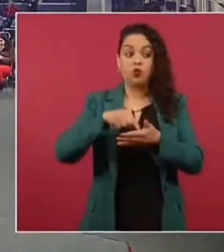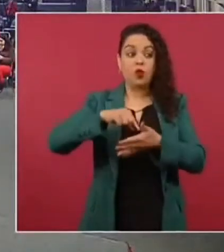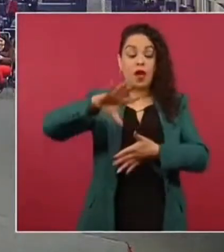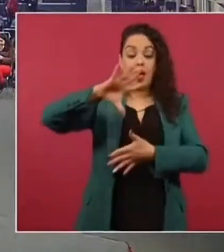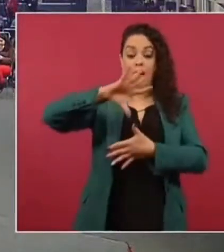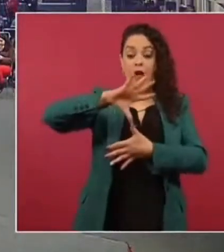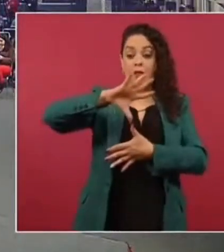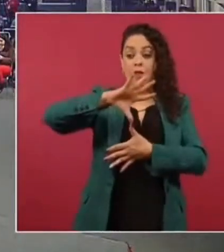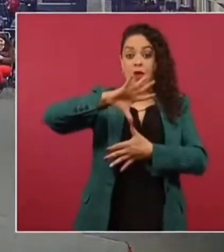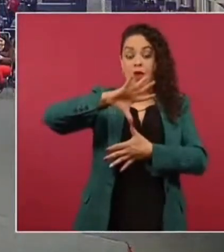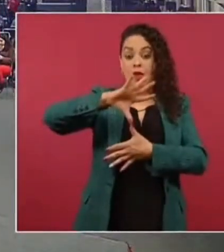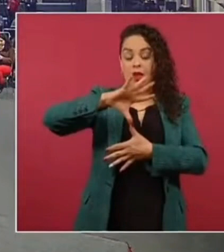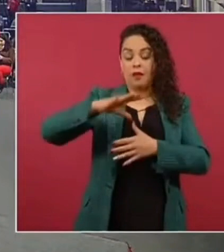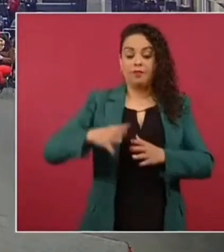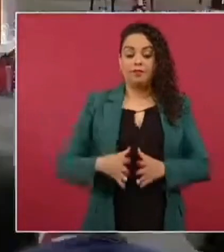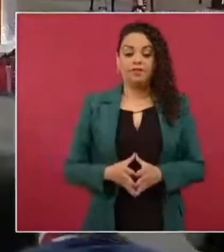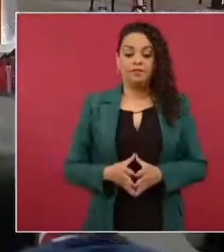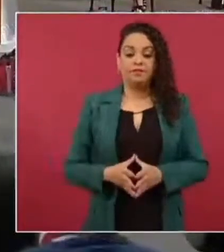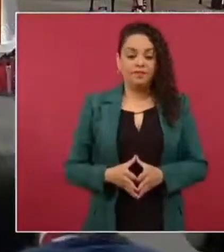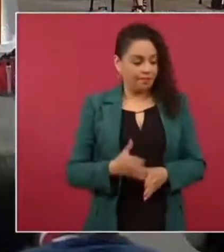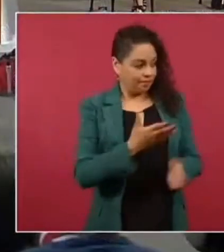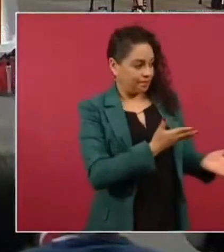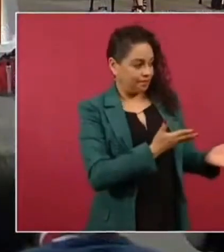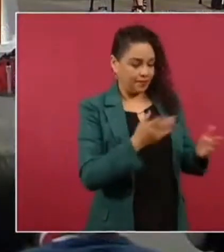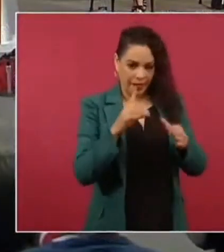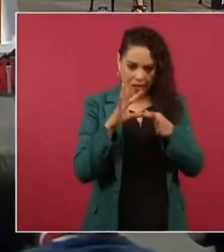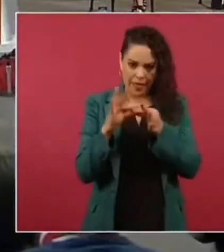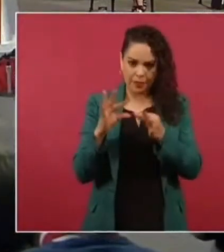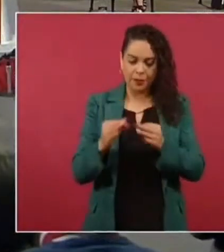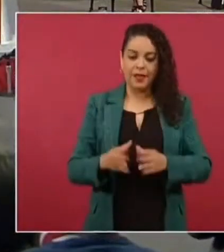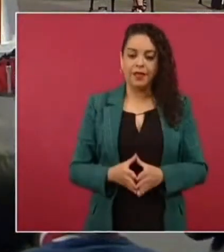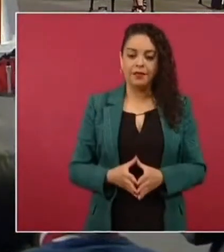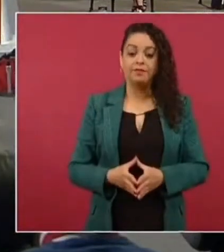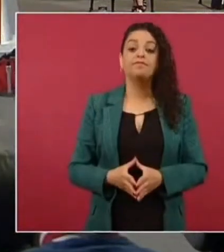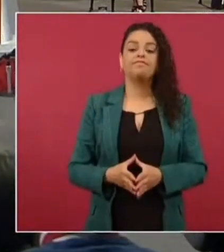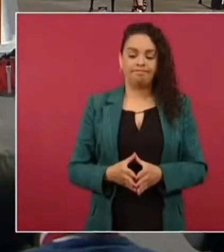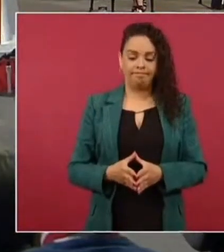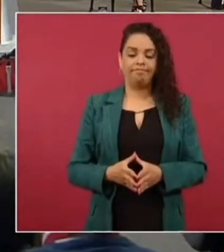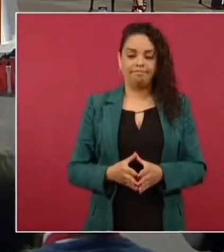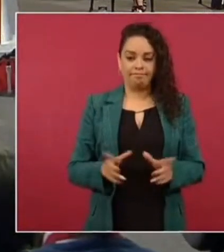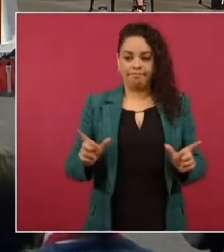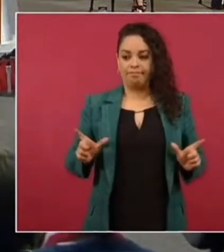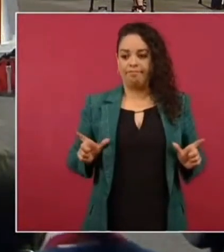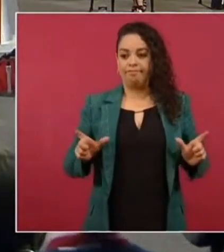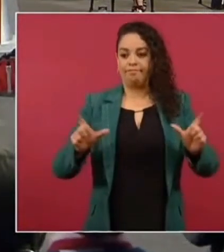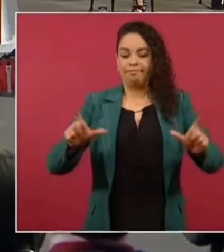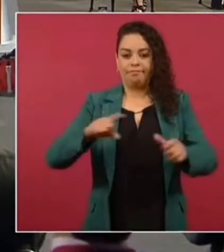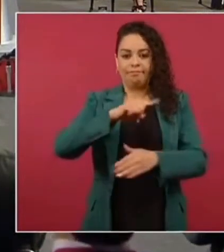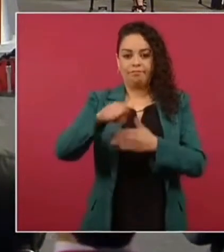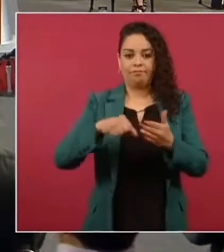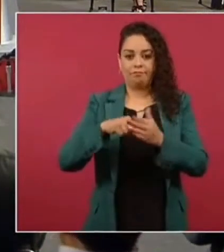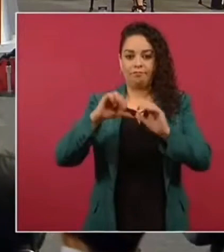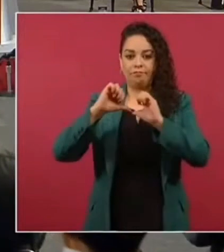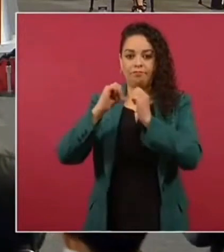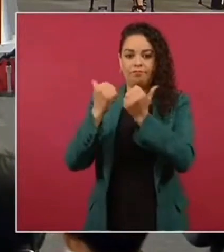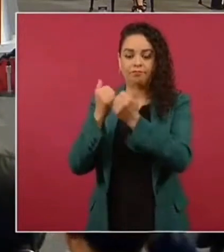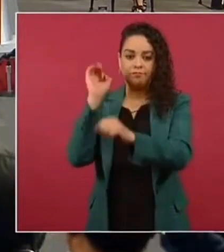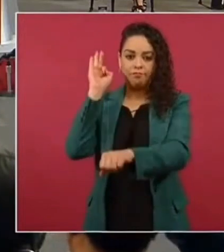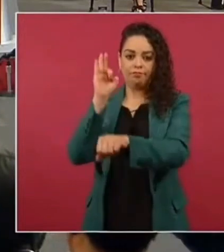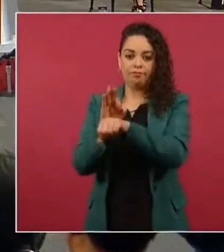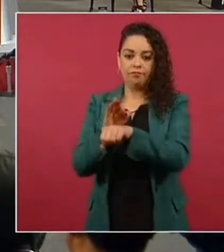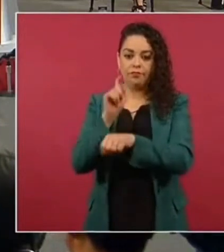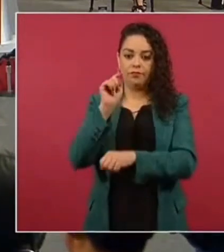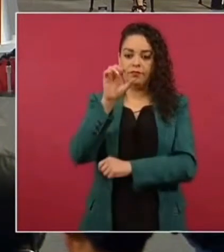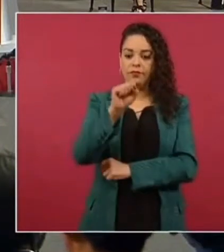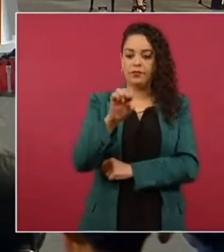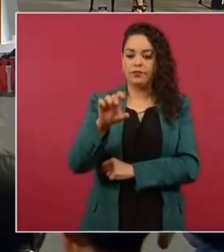Sí se está preparando una área natural protegida que será la más grande en selva tropical va a